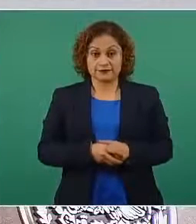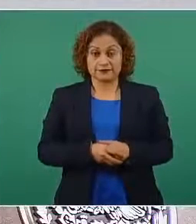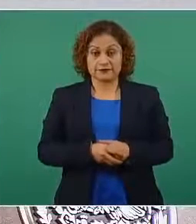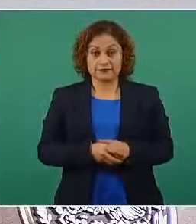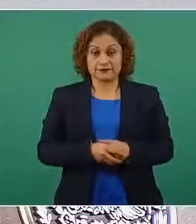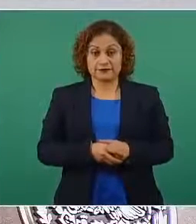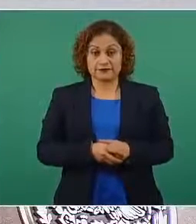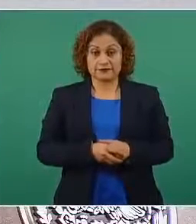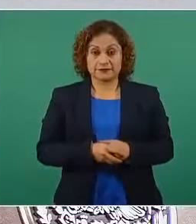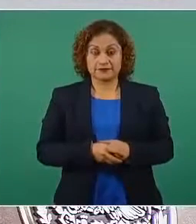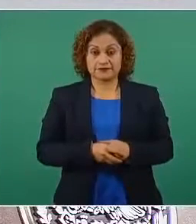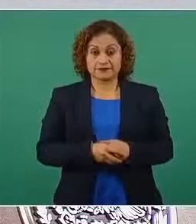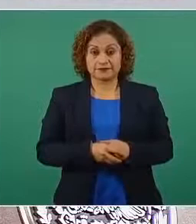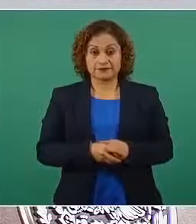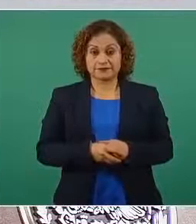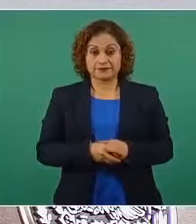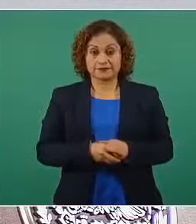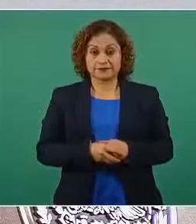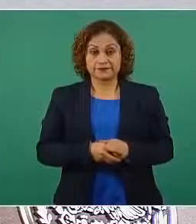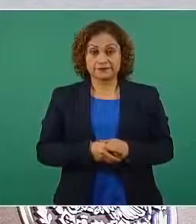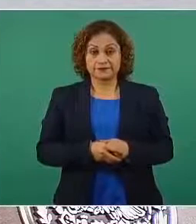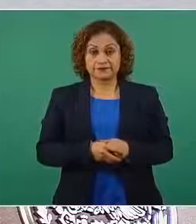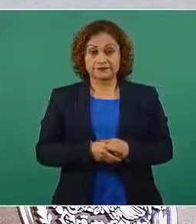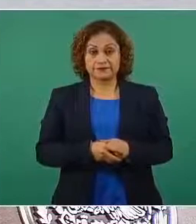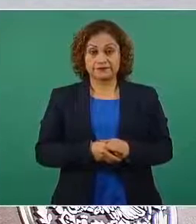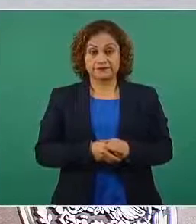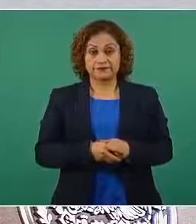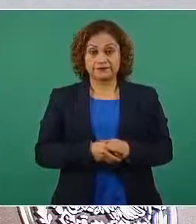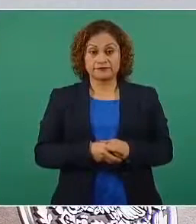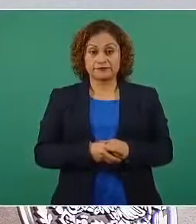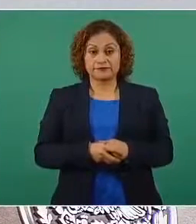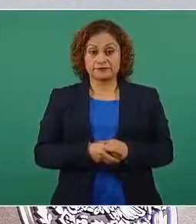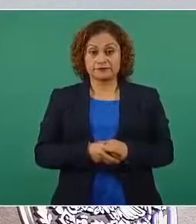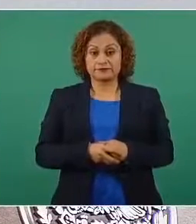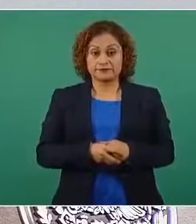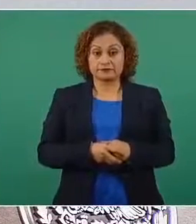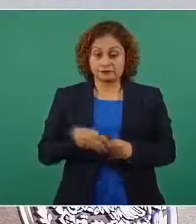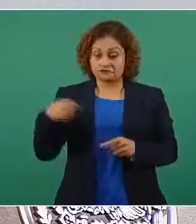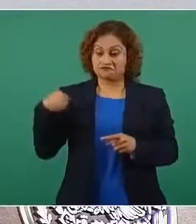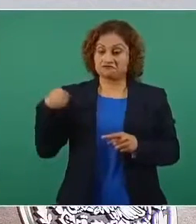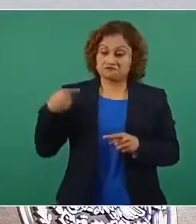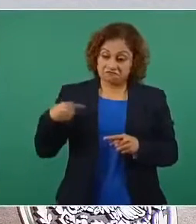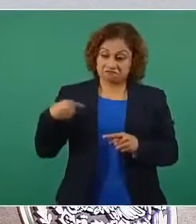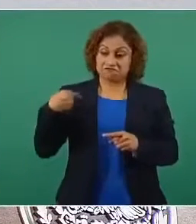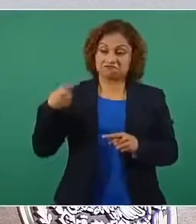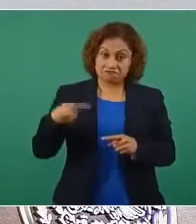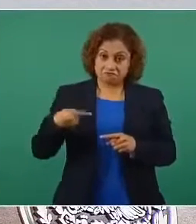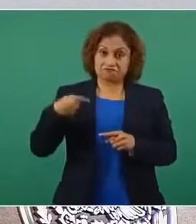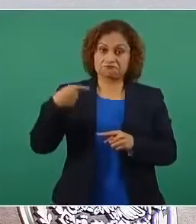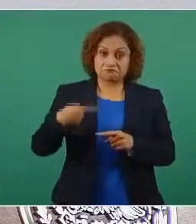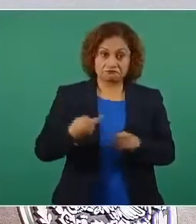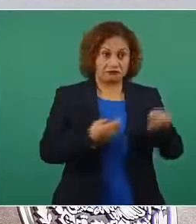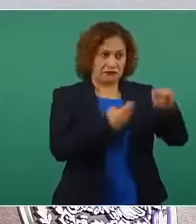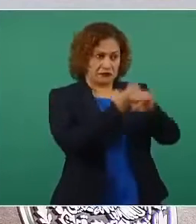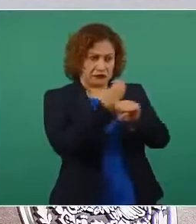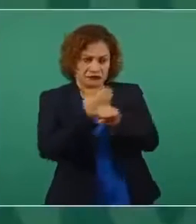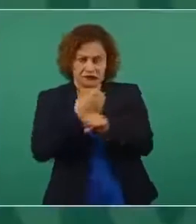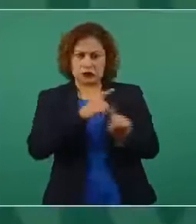y lo han aplicado pues en varios estados